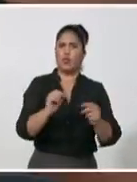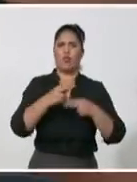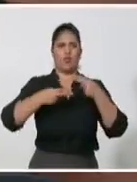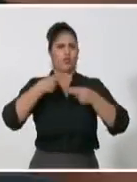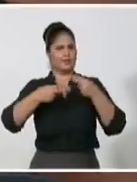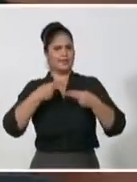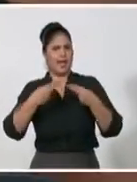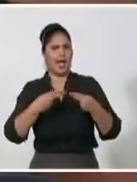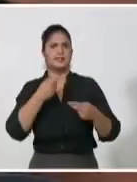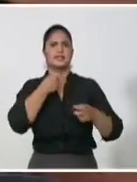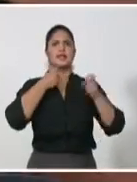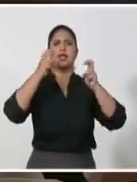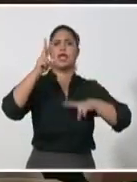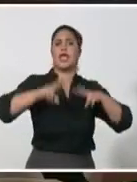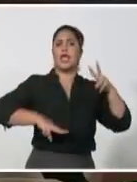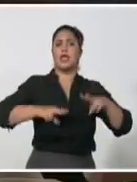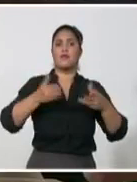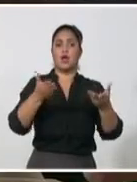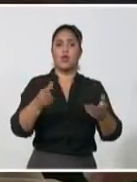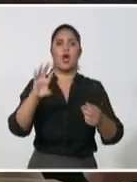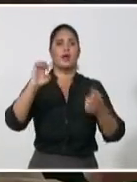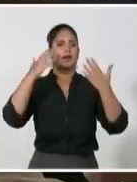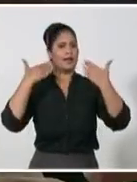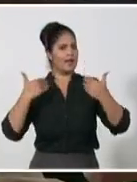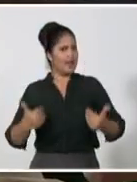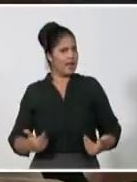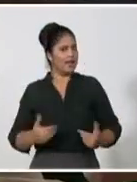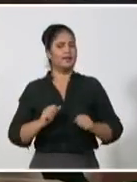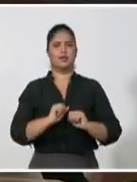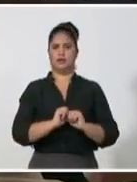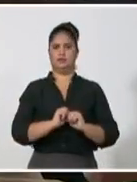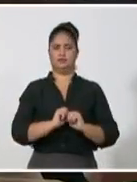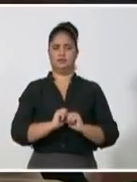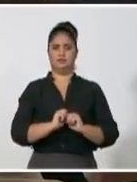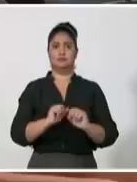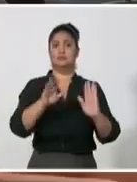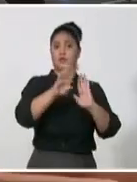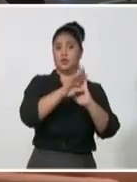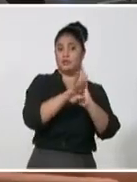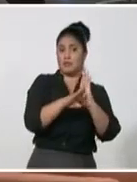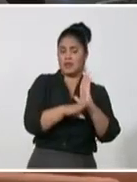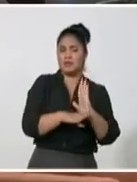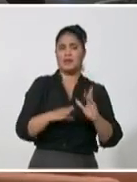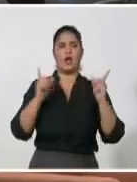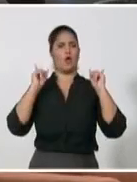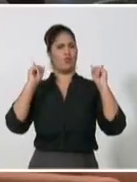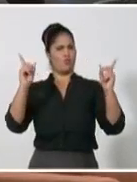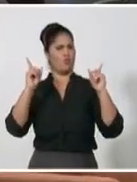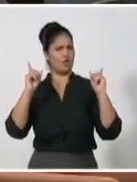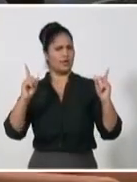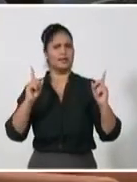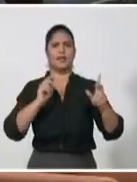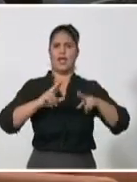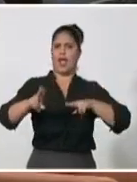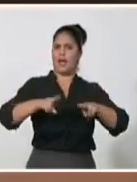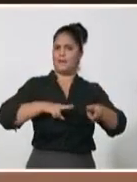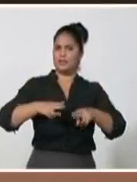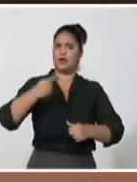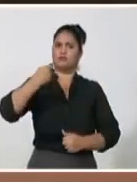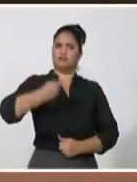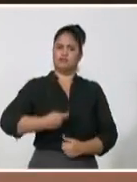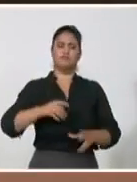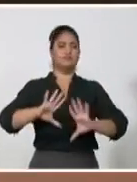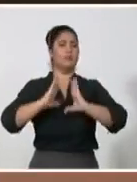exigencias éticas y profesionales de los mismos, así como aplicar medidas políticas, administrativas y jurídicas de máximo rigor a los